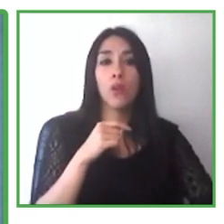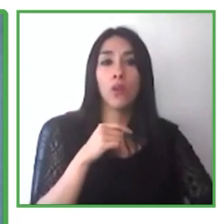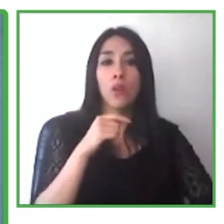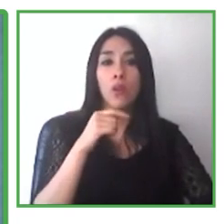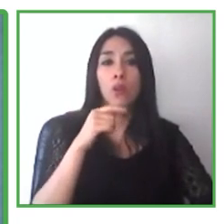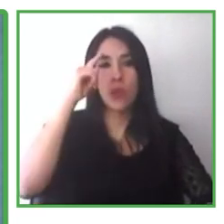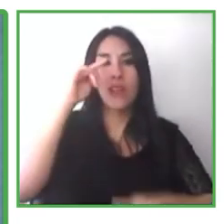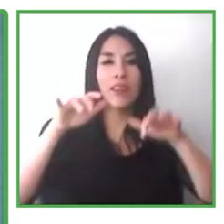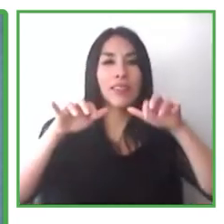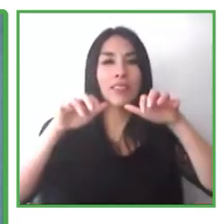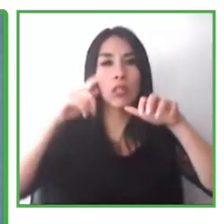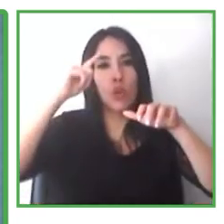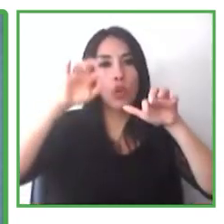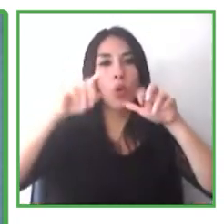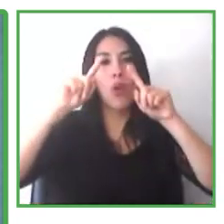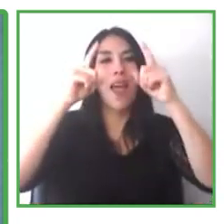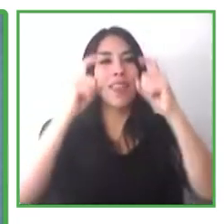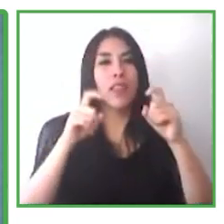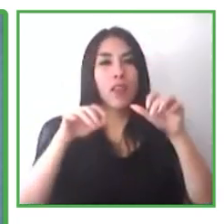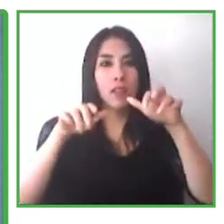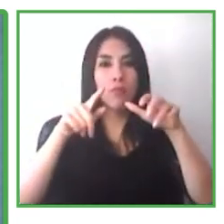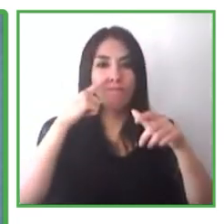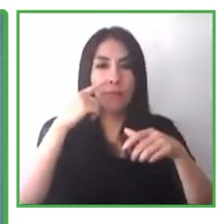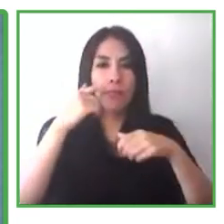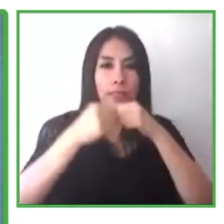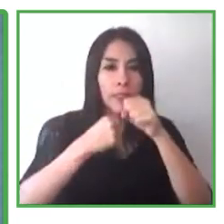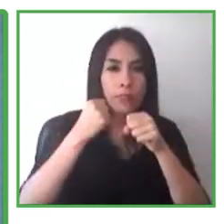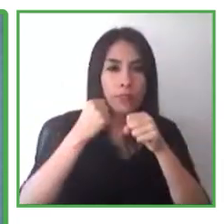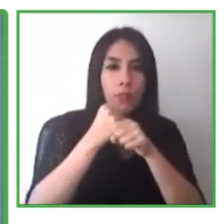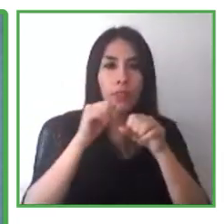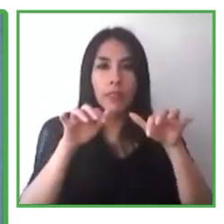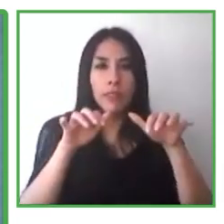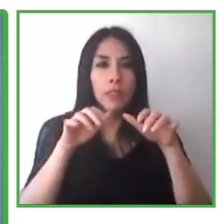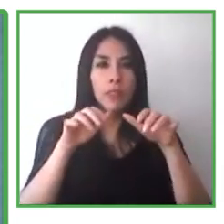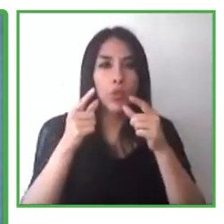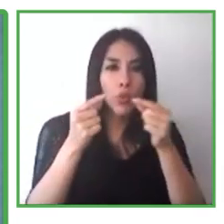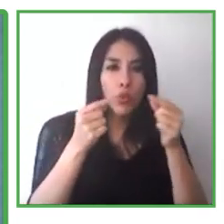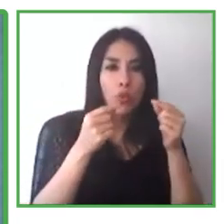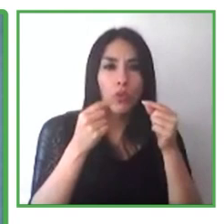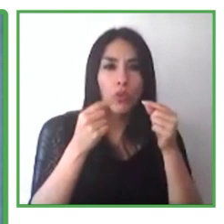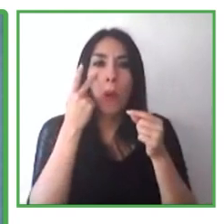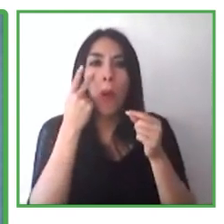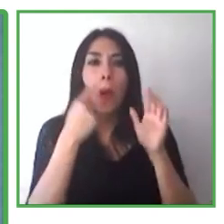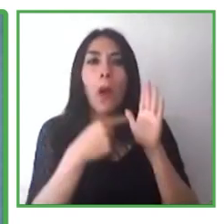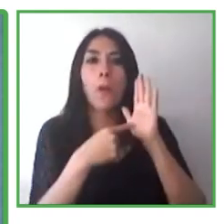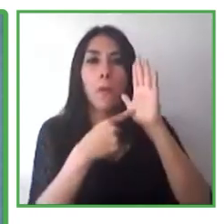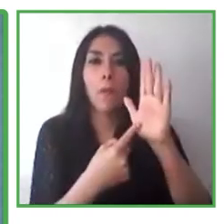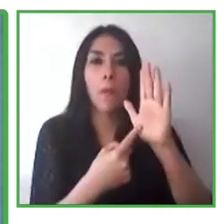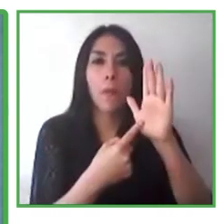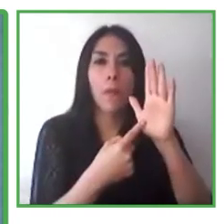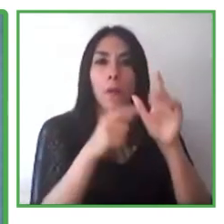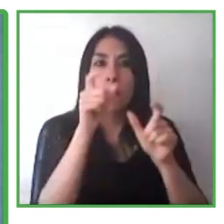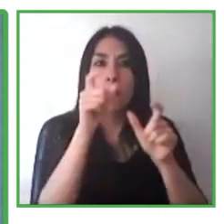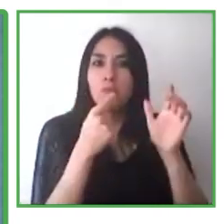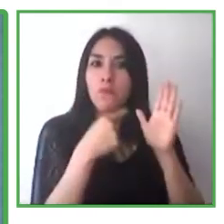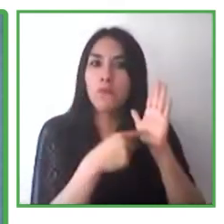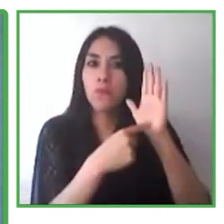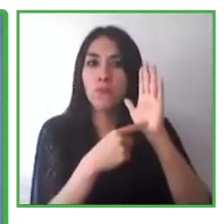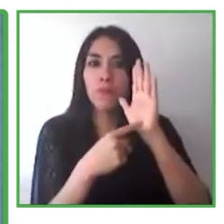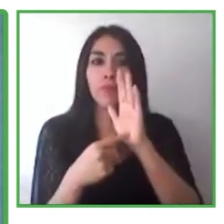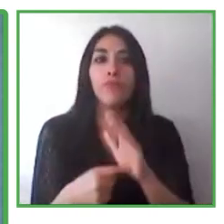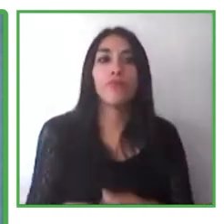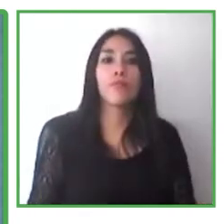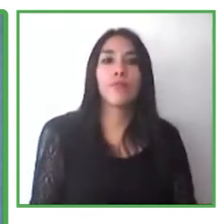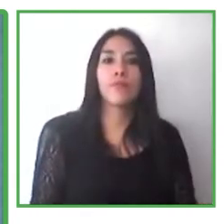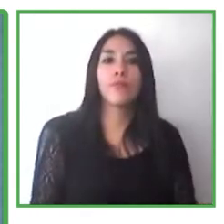también tenemos un premio de logros para las personas que agregan valor